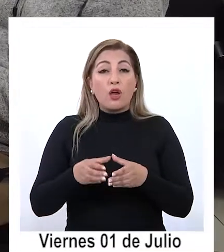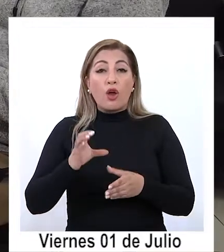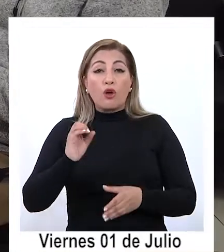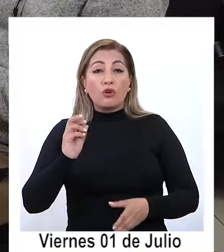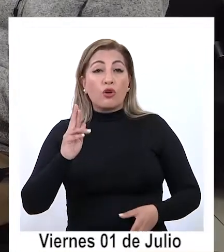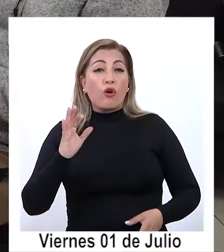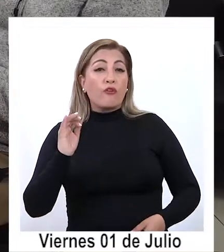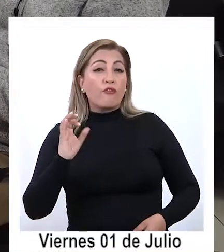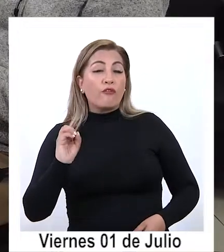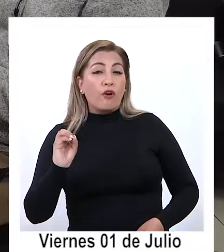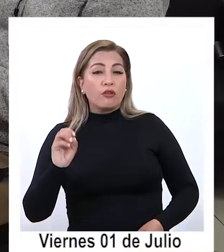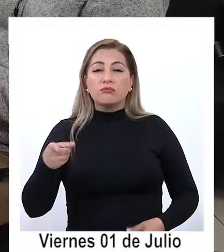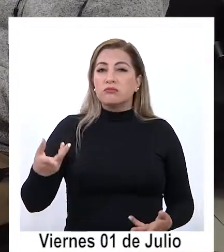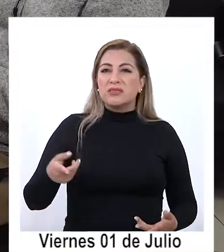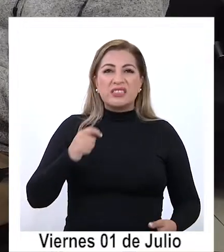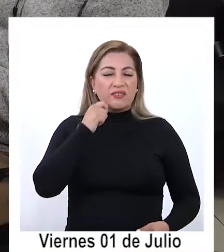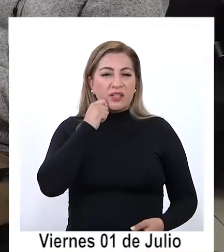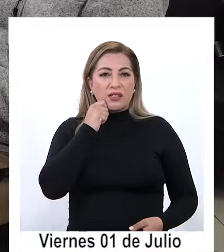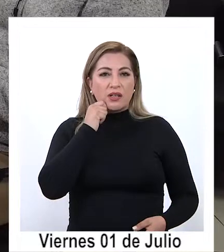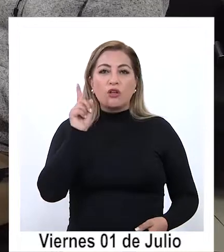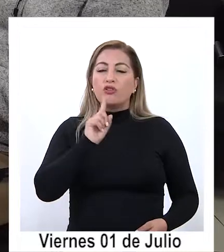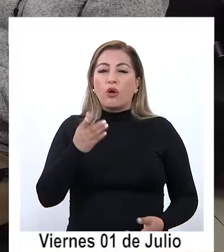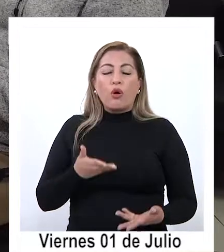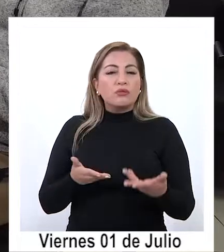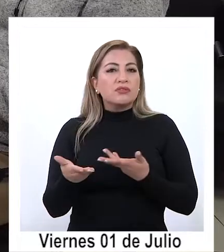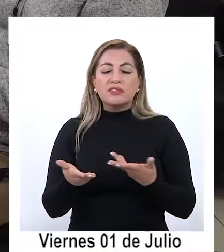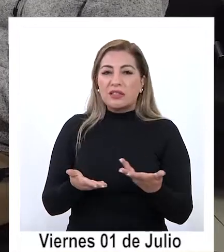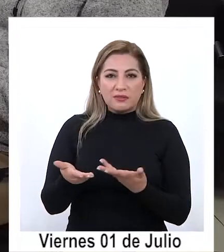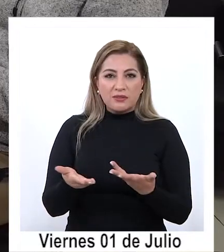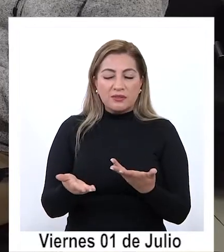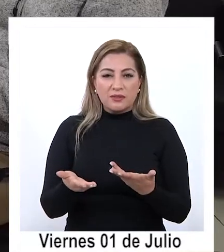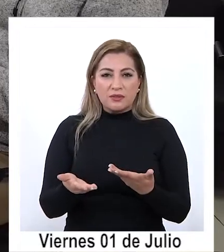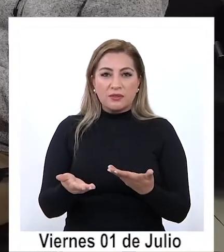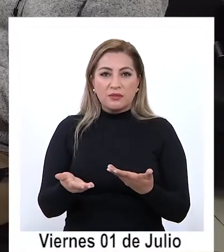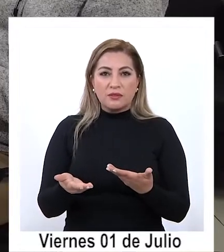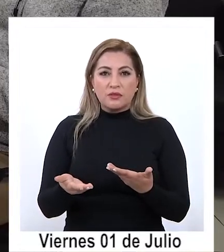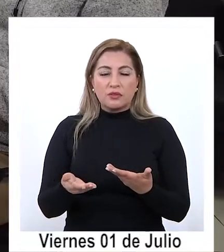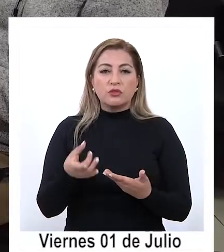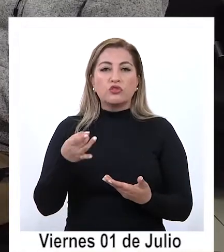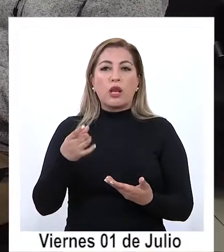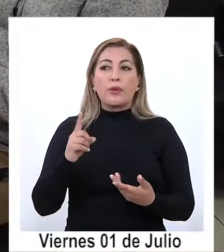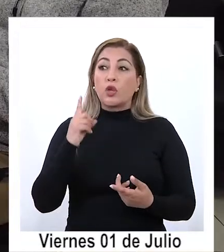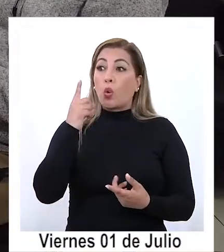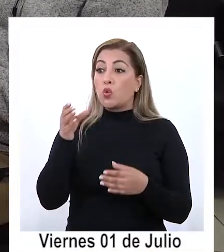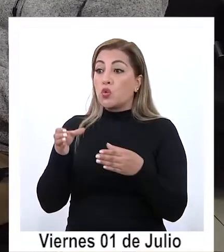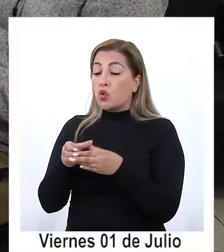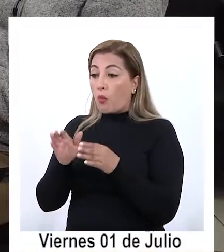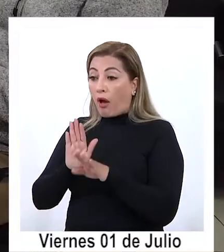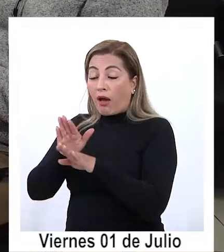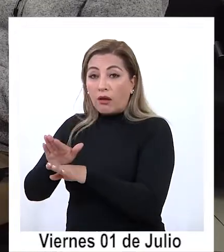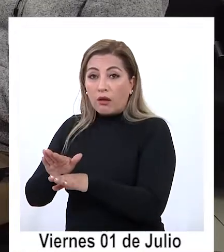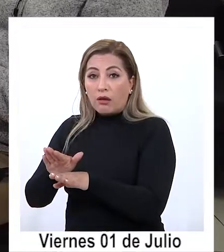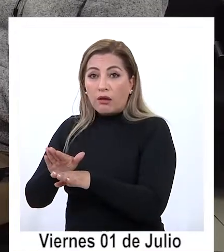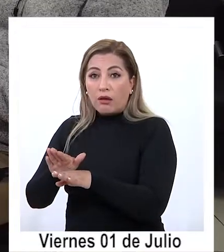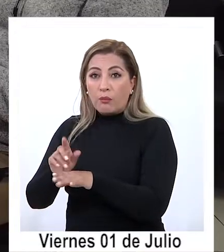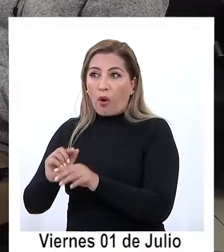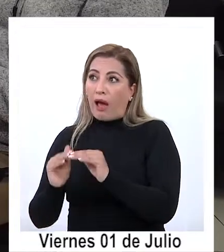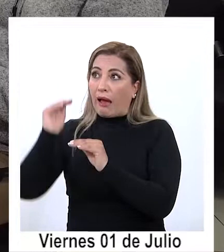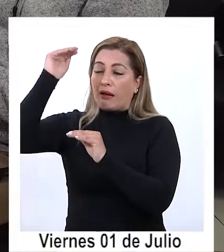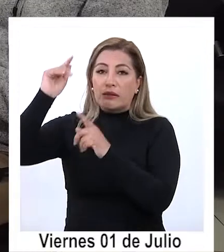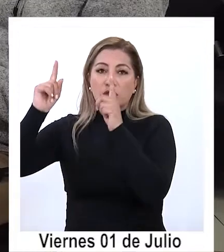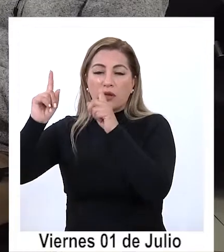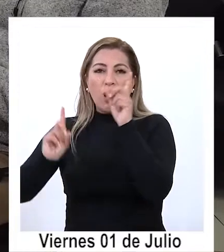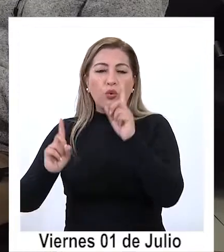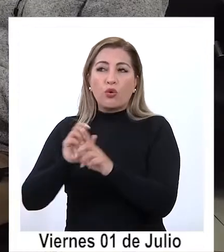sea cierto un servicio de un solo sector casi inalcanzable cierto